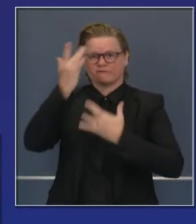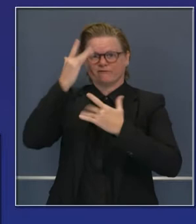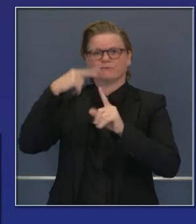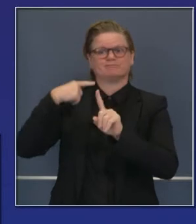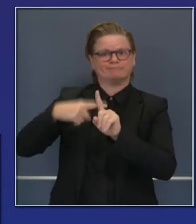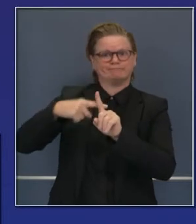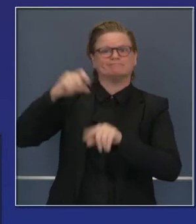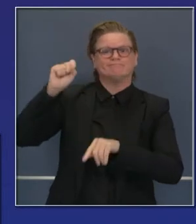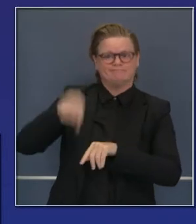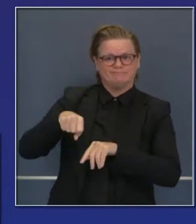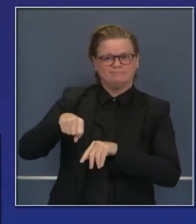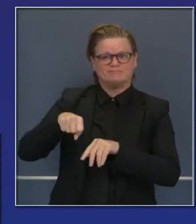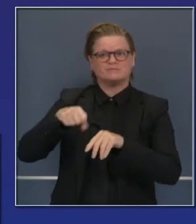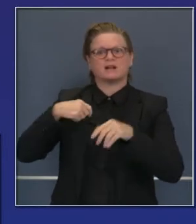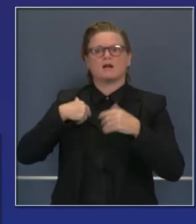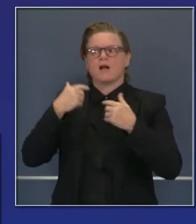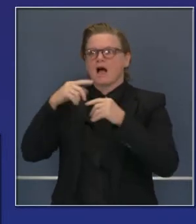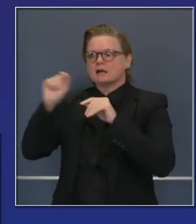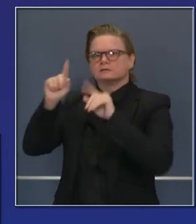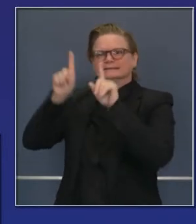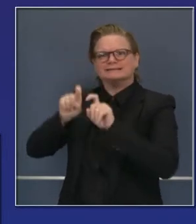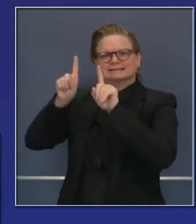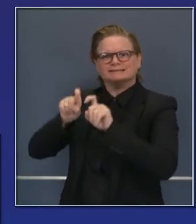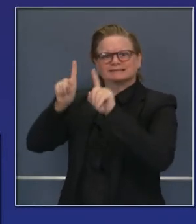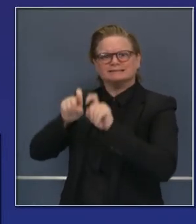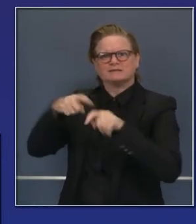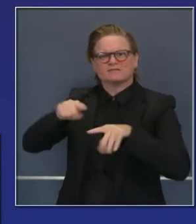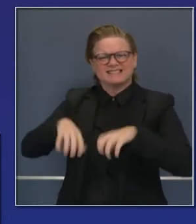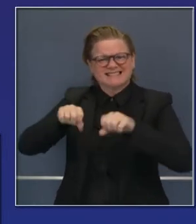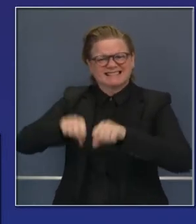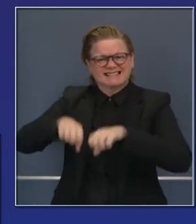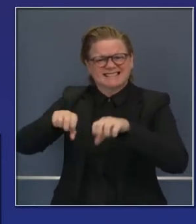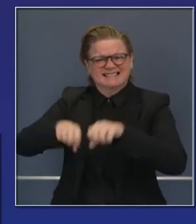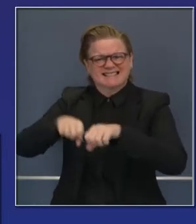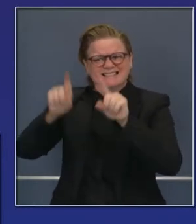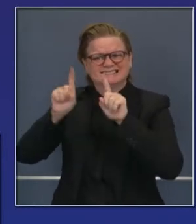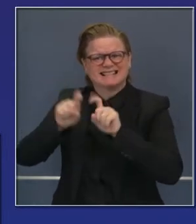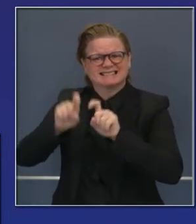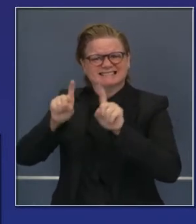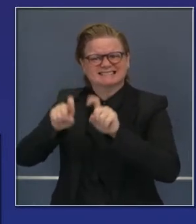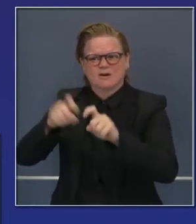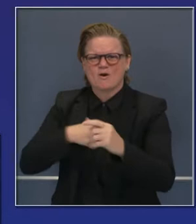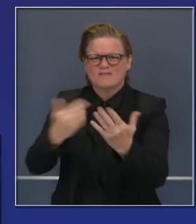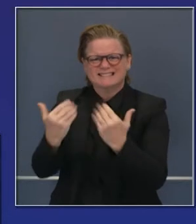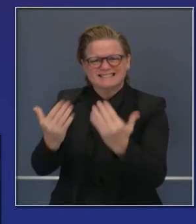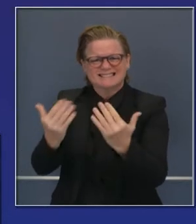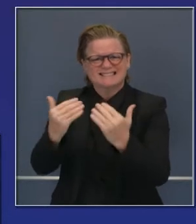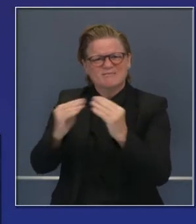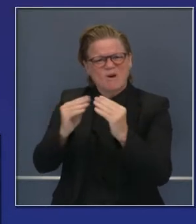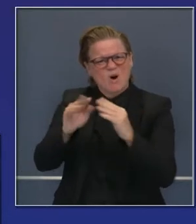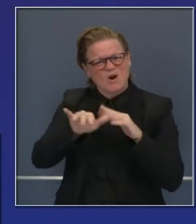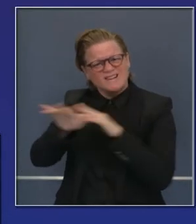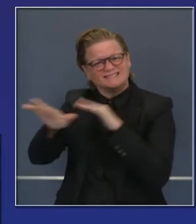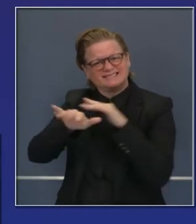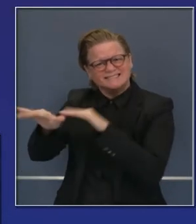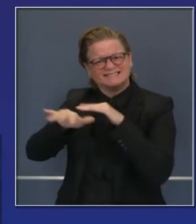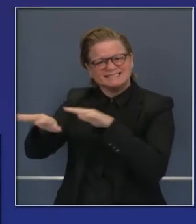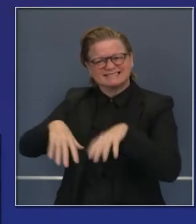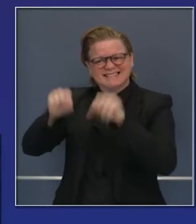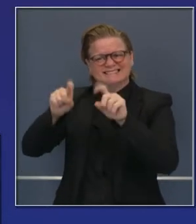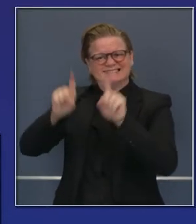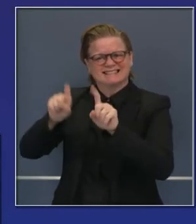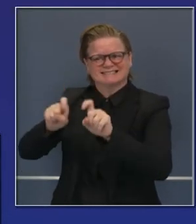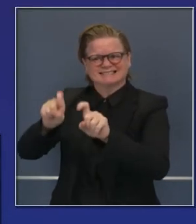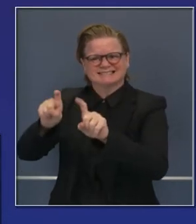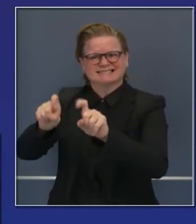el número de promedio de pruebas sigue aumentando. Tenemos que seguir viendo un mayor aumento de esto. Particularmente con